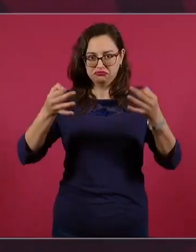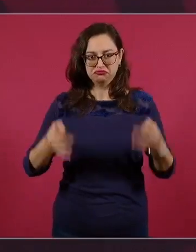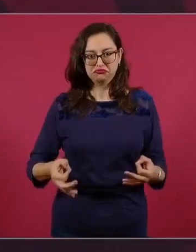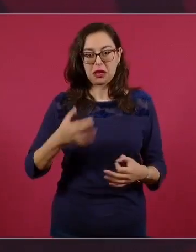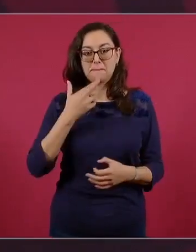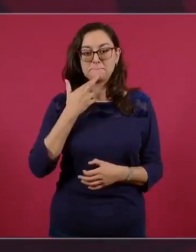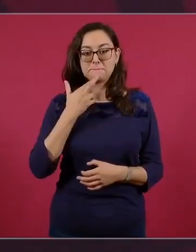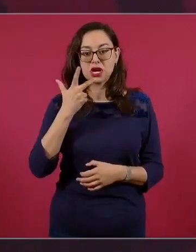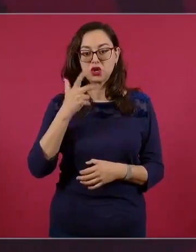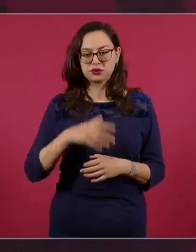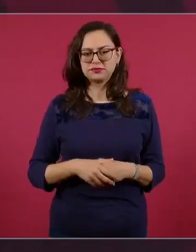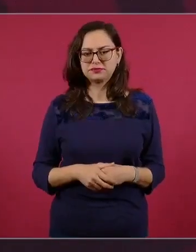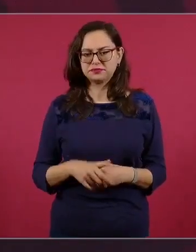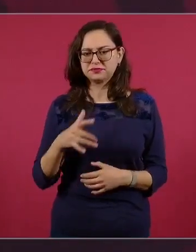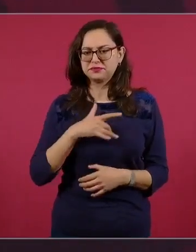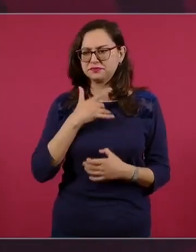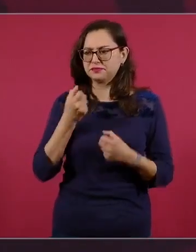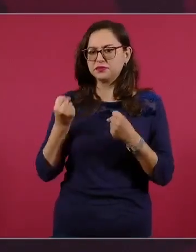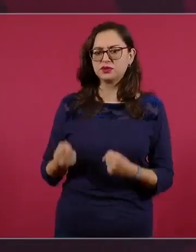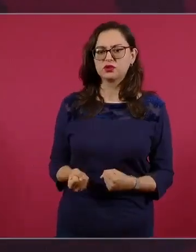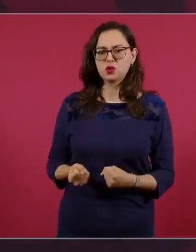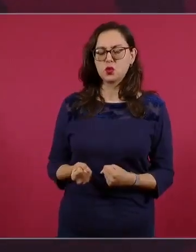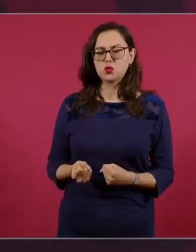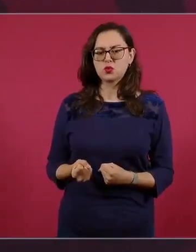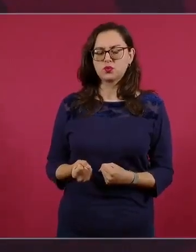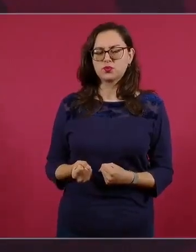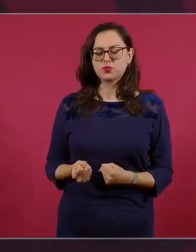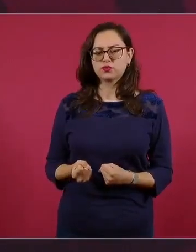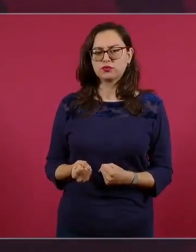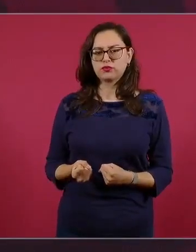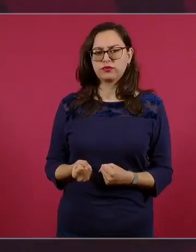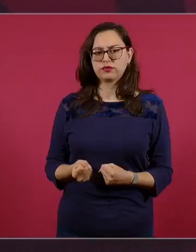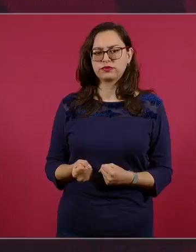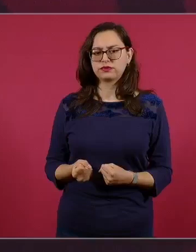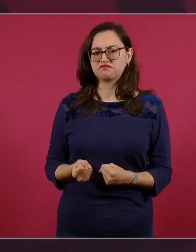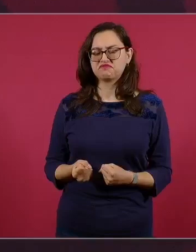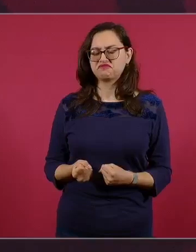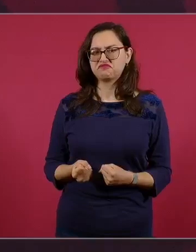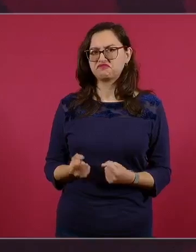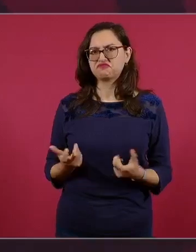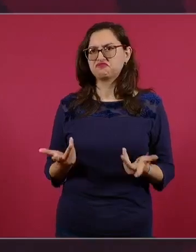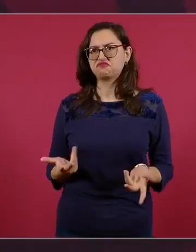Estoy seguro de eso. No veo